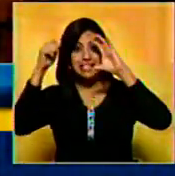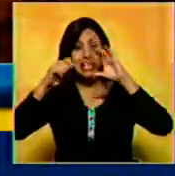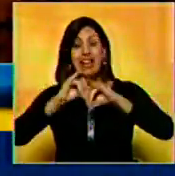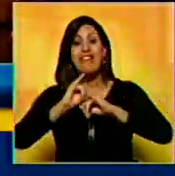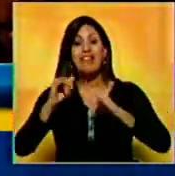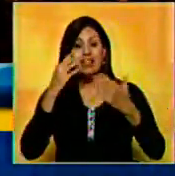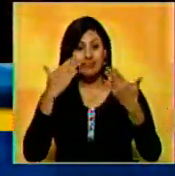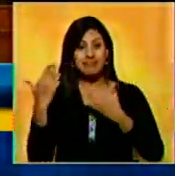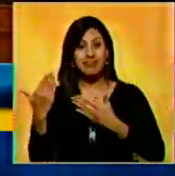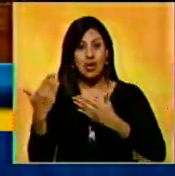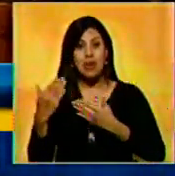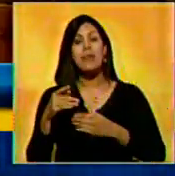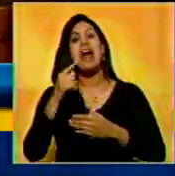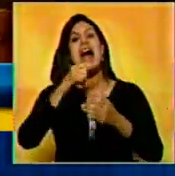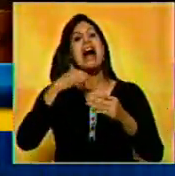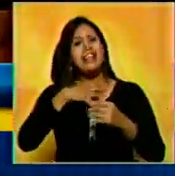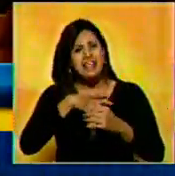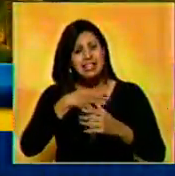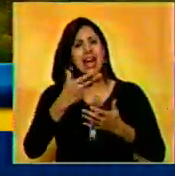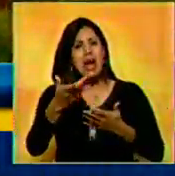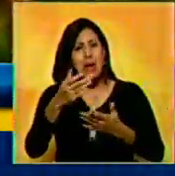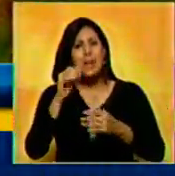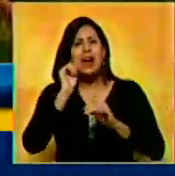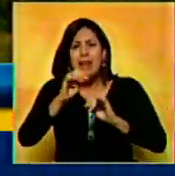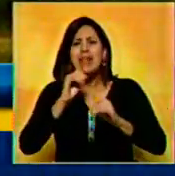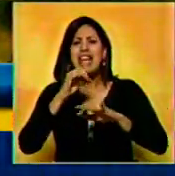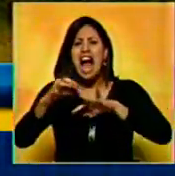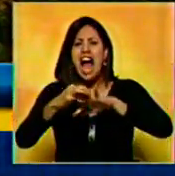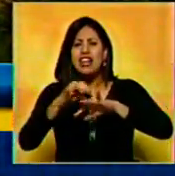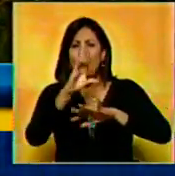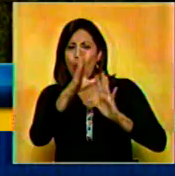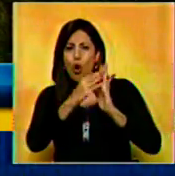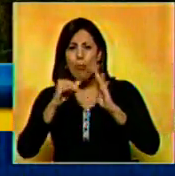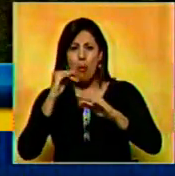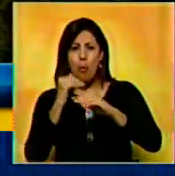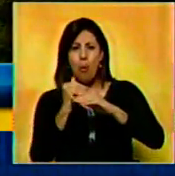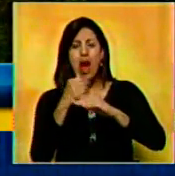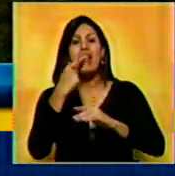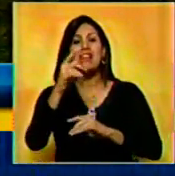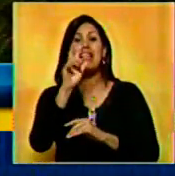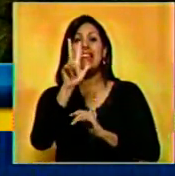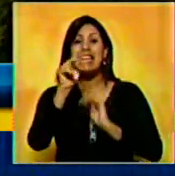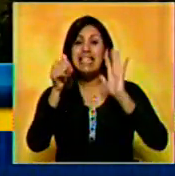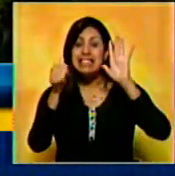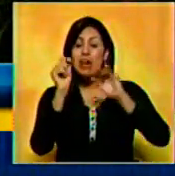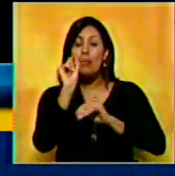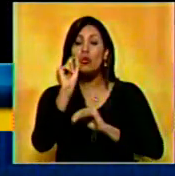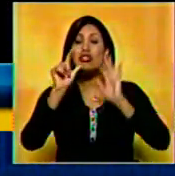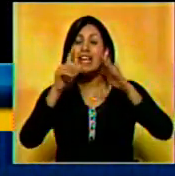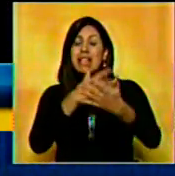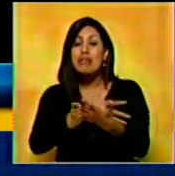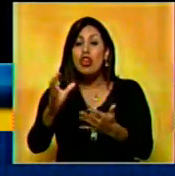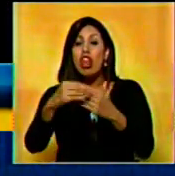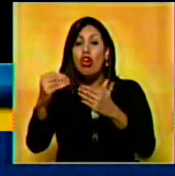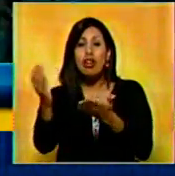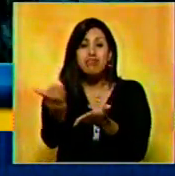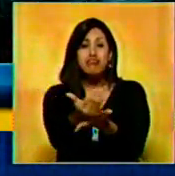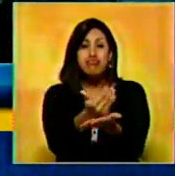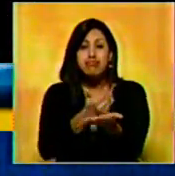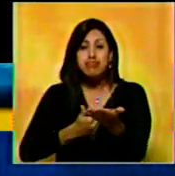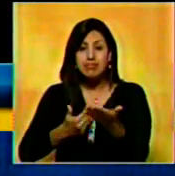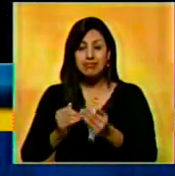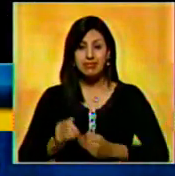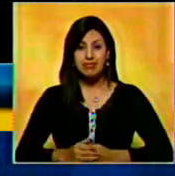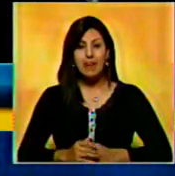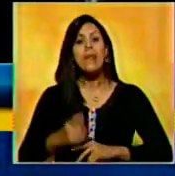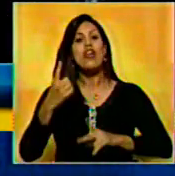realizada por Peter Jackson, autor de la célebre trilogía El Señor de los Anillos, recaudó 36.7 millones de dólares en ganancias.